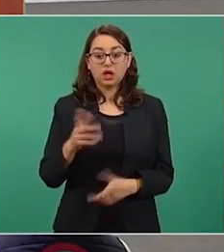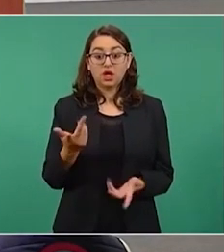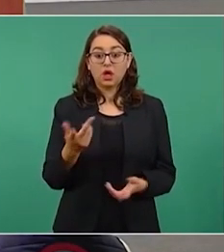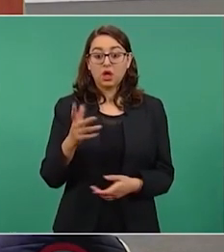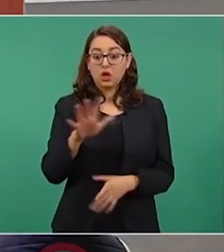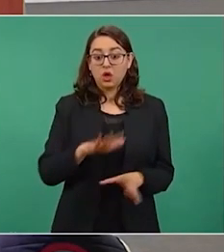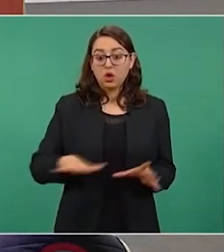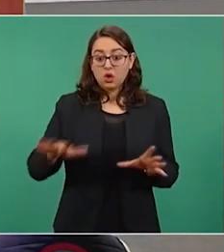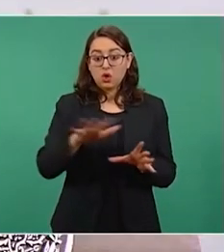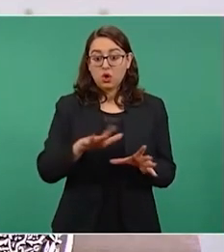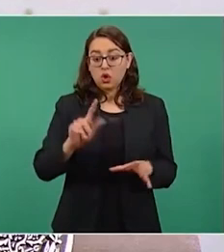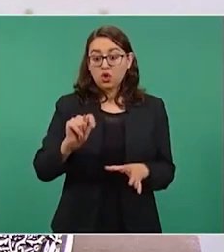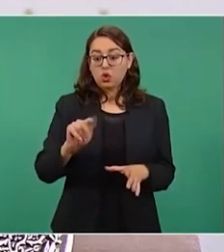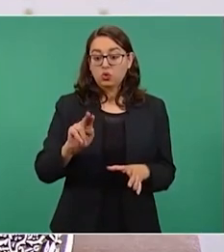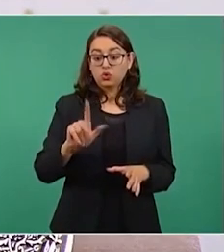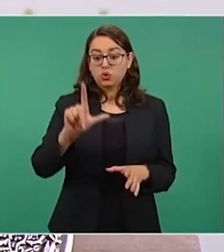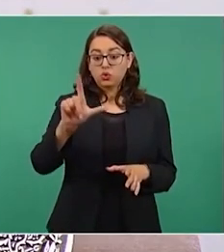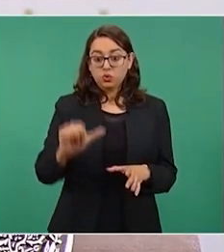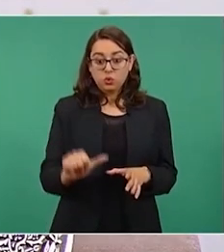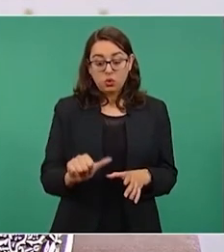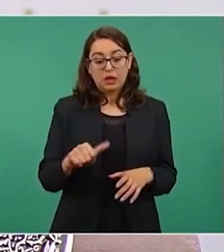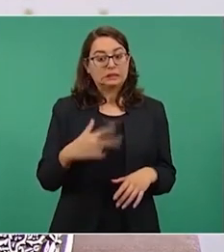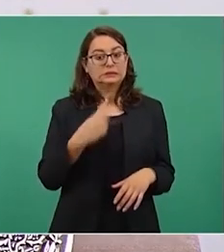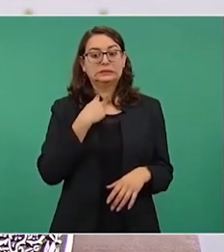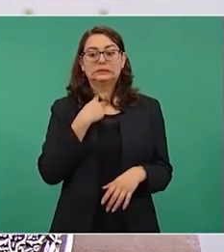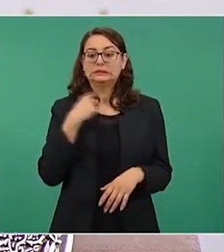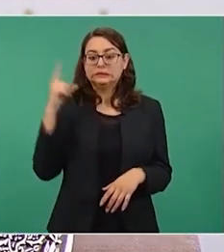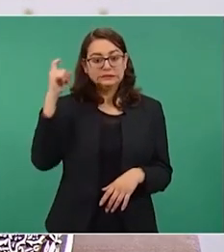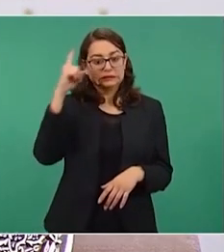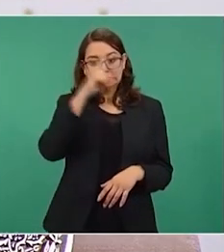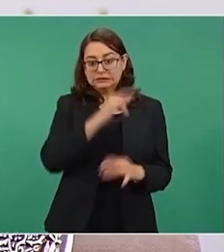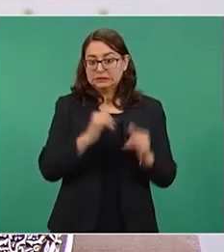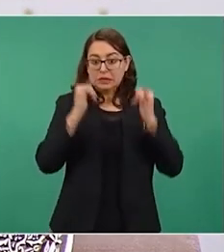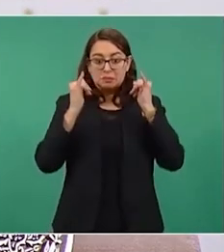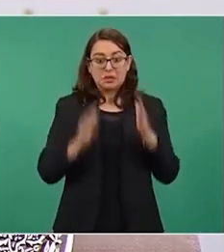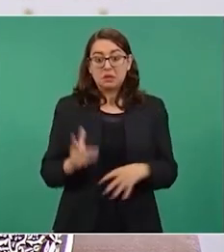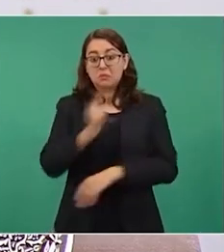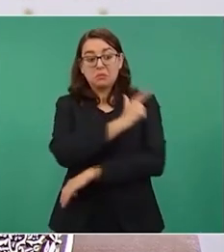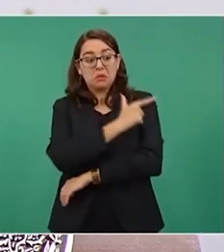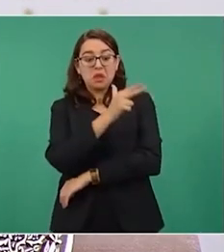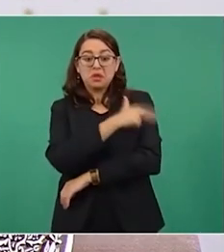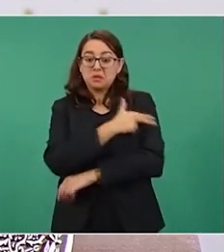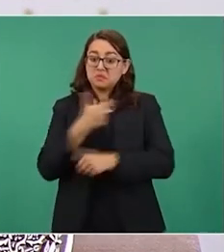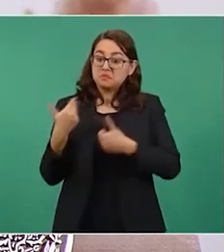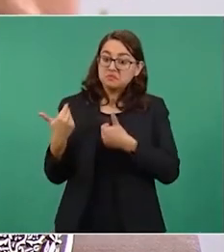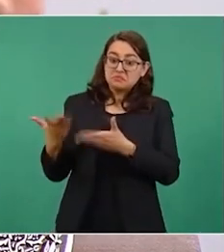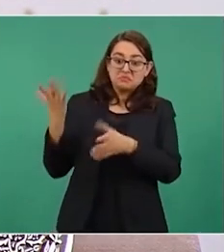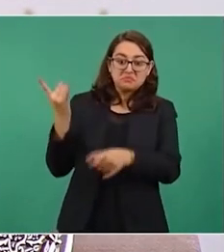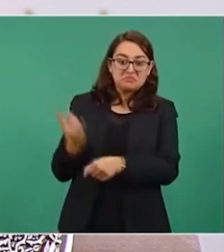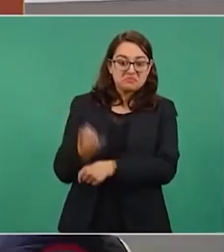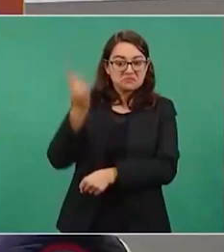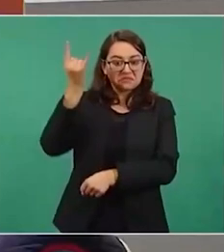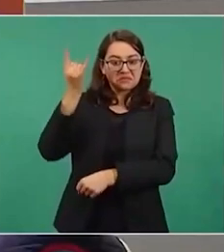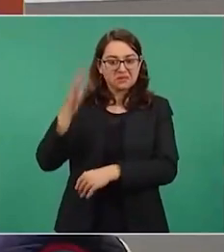y la Guardia nada. Imagínense esta portada